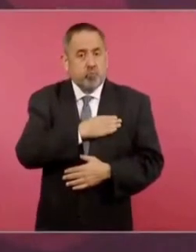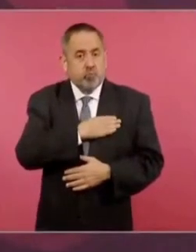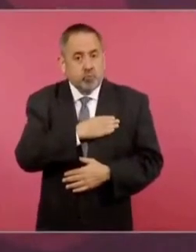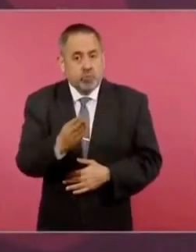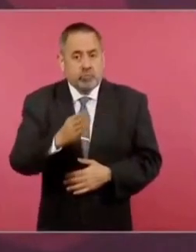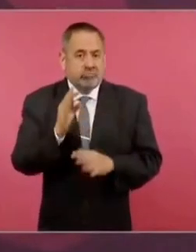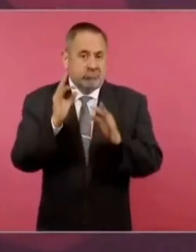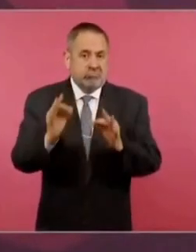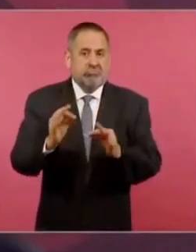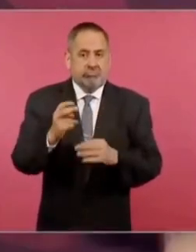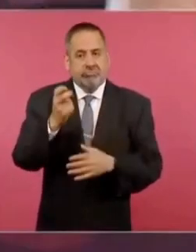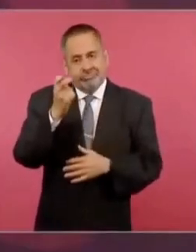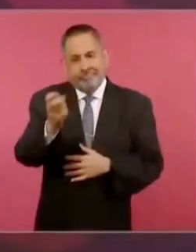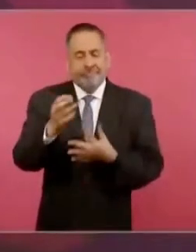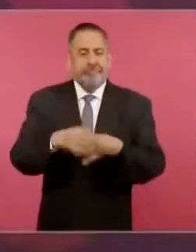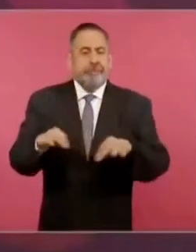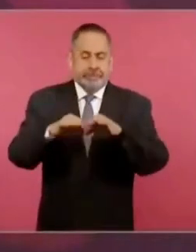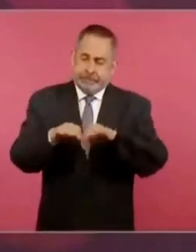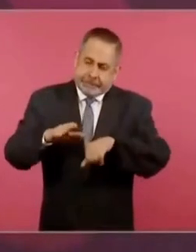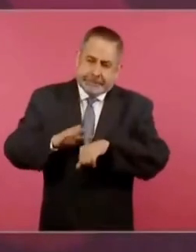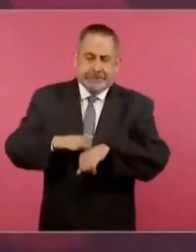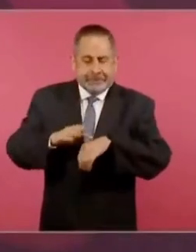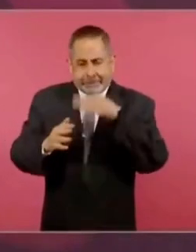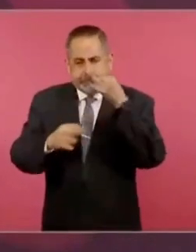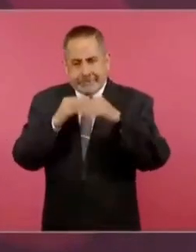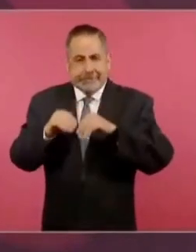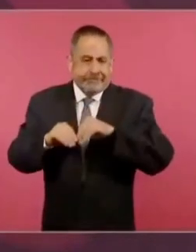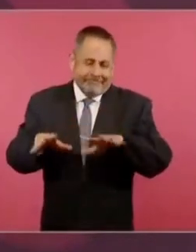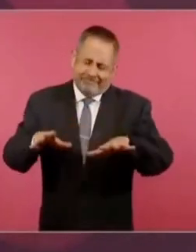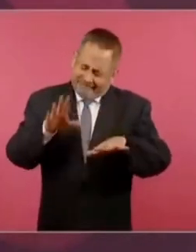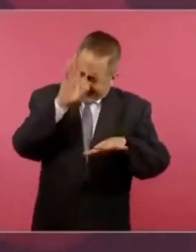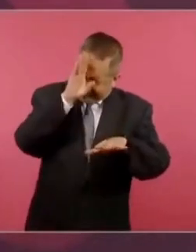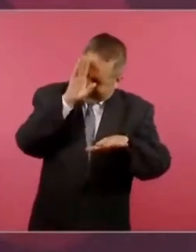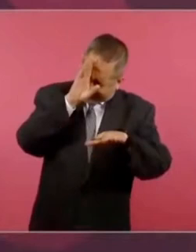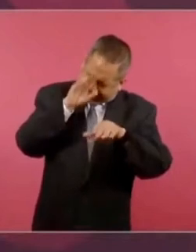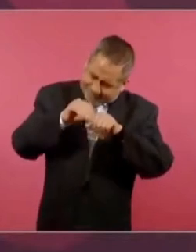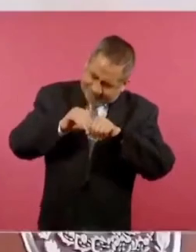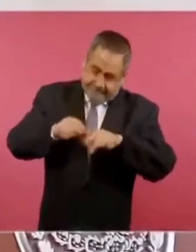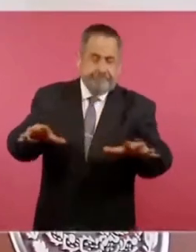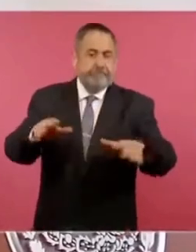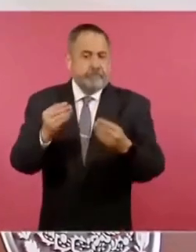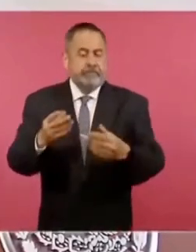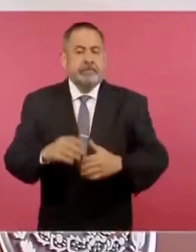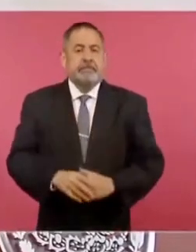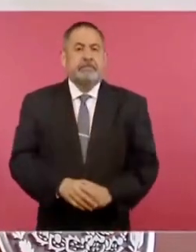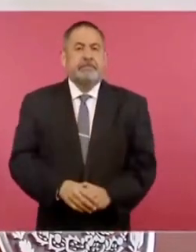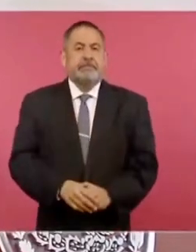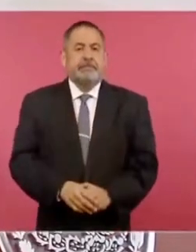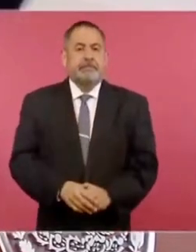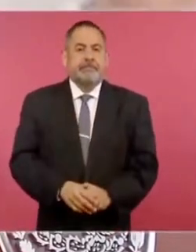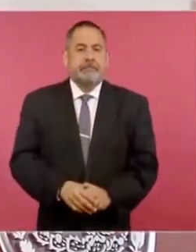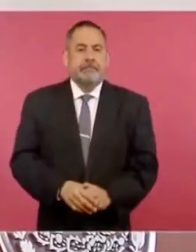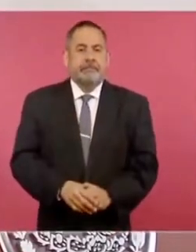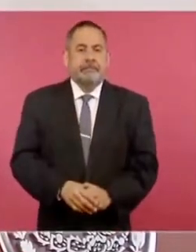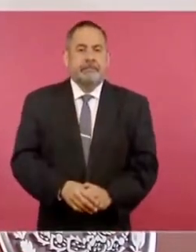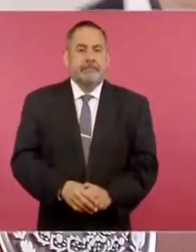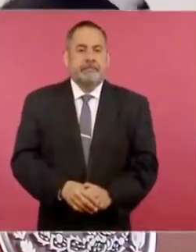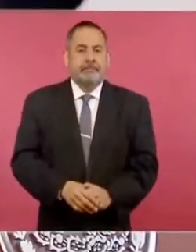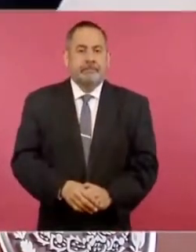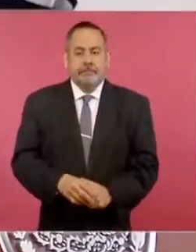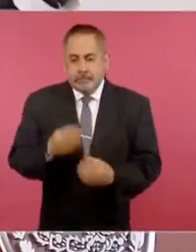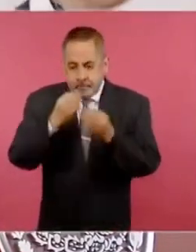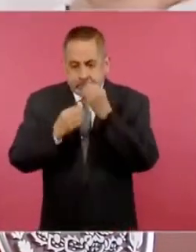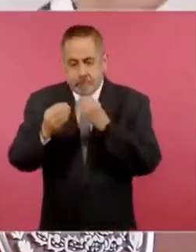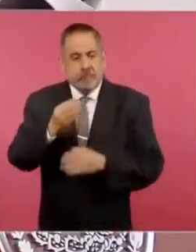pero así va, la de los